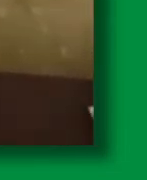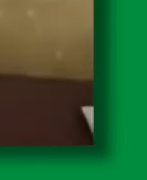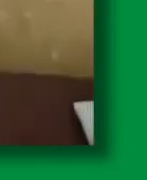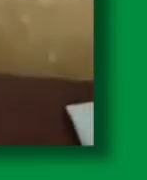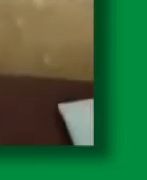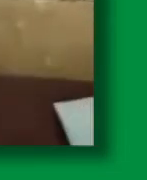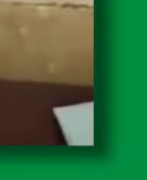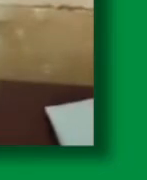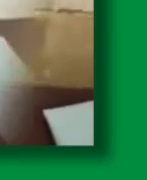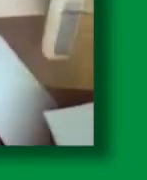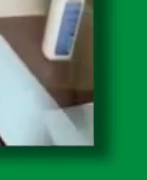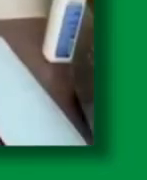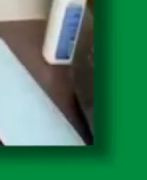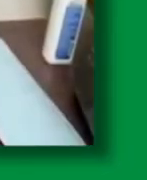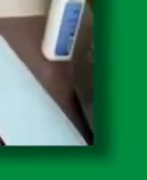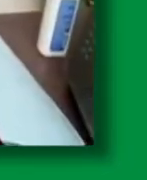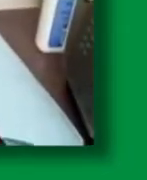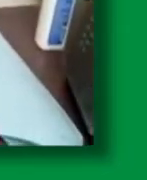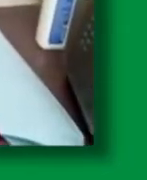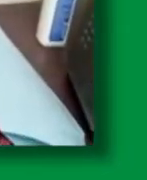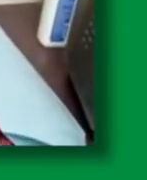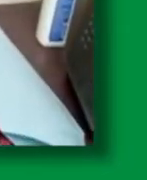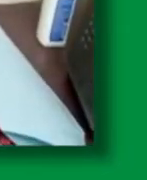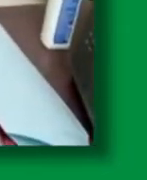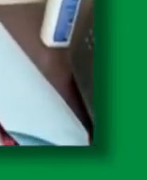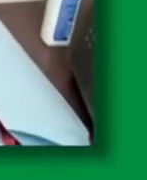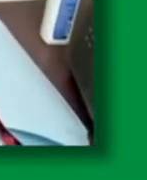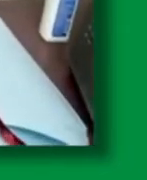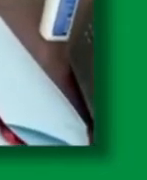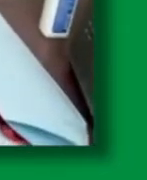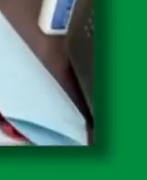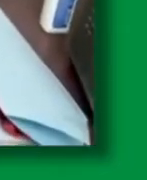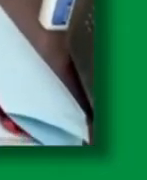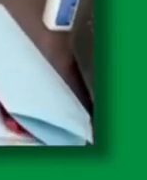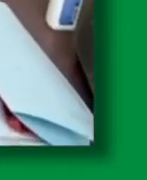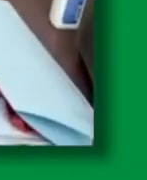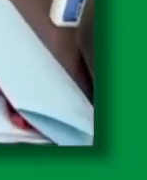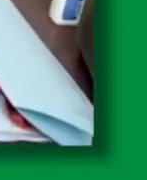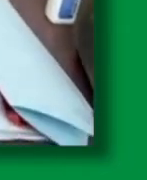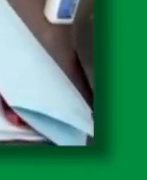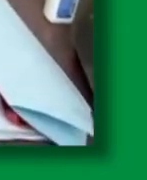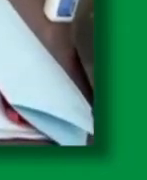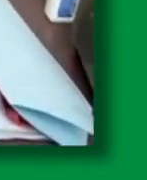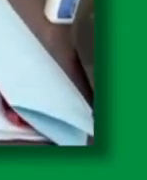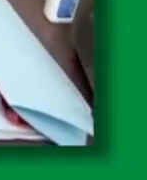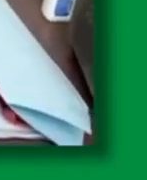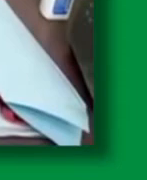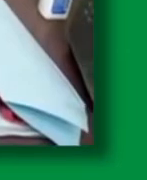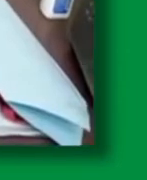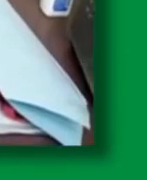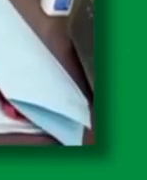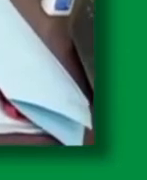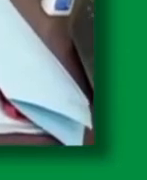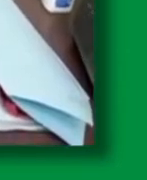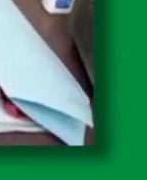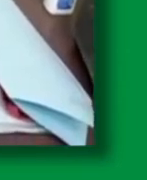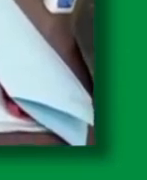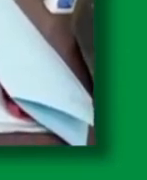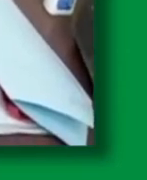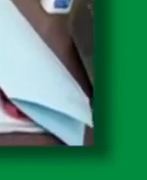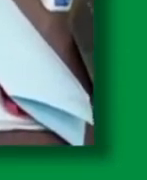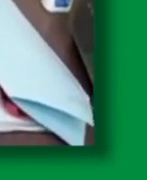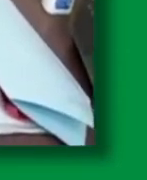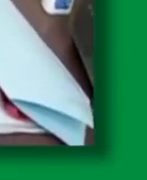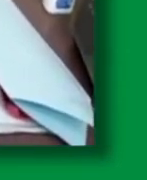a dejar un modelo base. El cual vamos a poder rellenar con brillantina, con tiza,